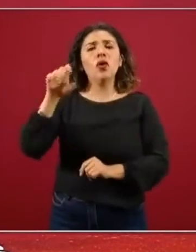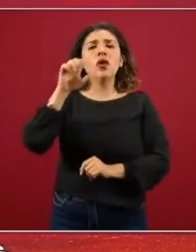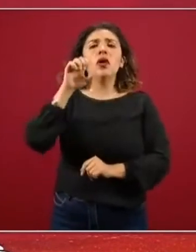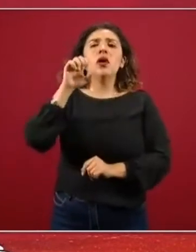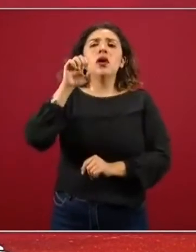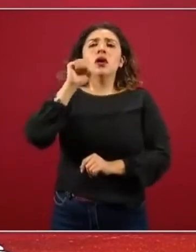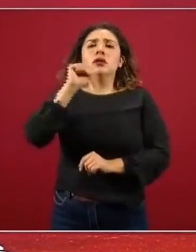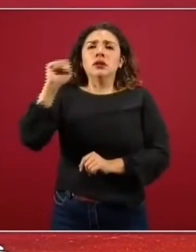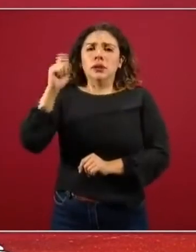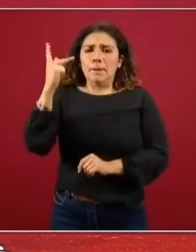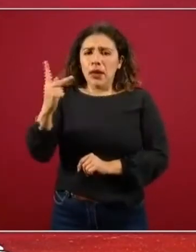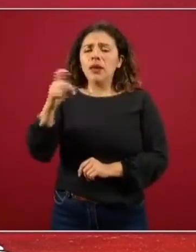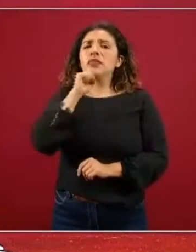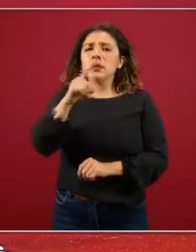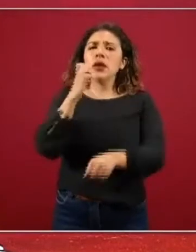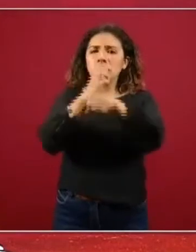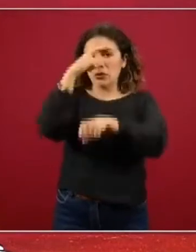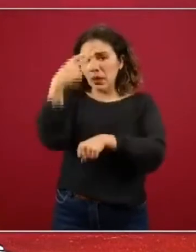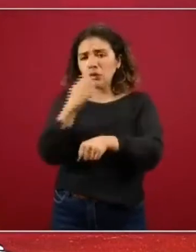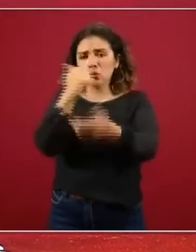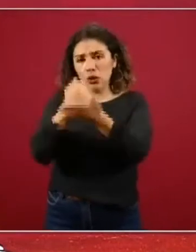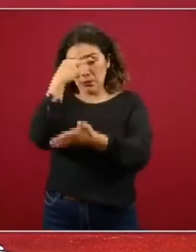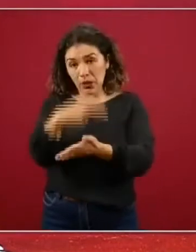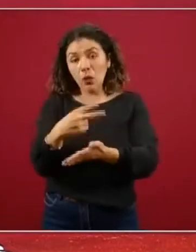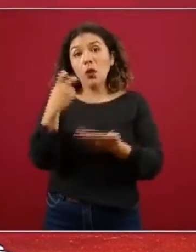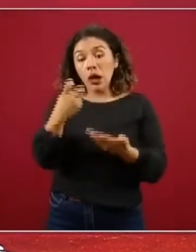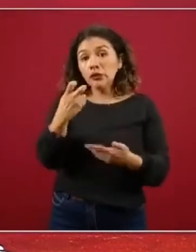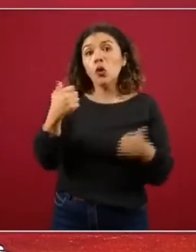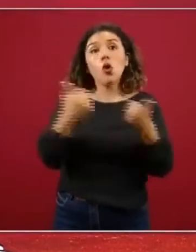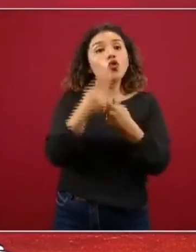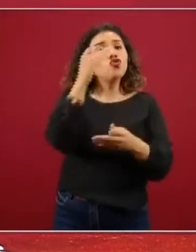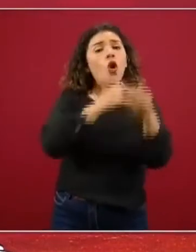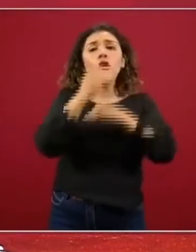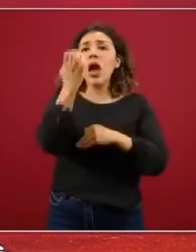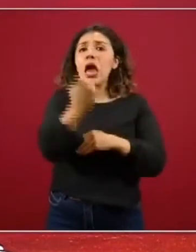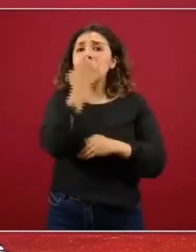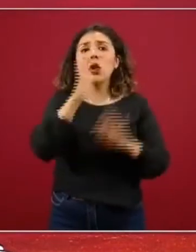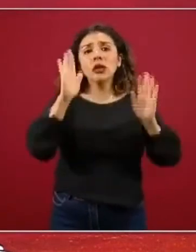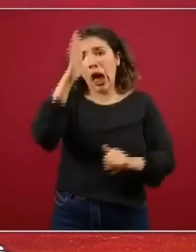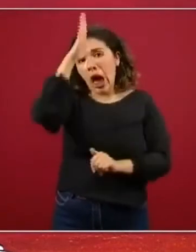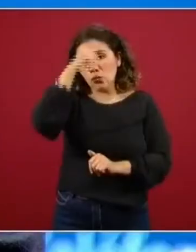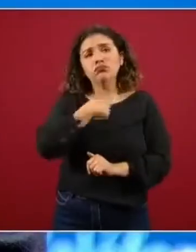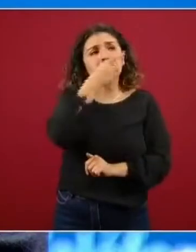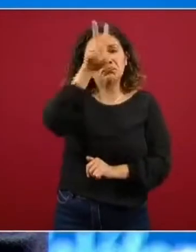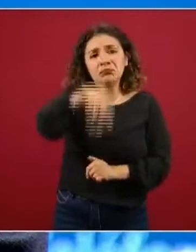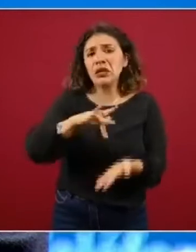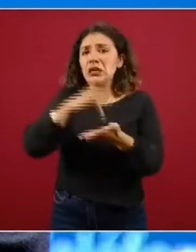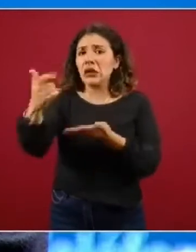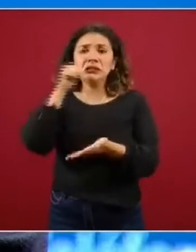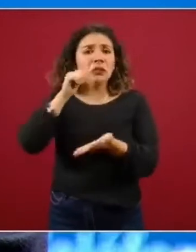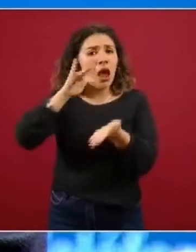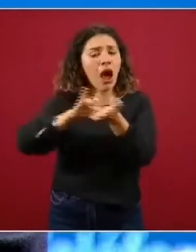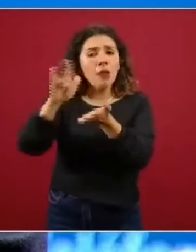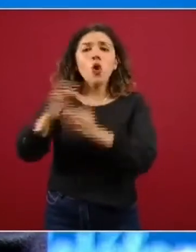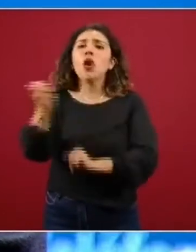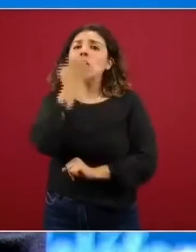Pública del Estado de México y de la Ciudad de México y por todos los planteles que han y les agradecemos su apoyo de